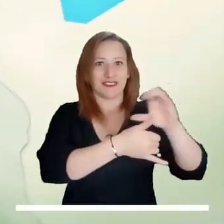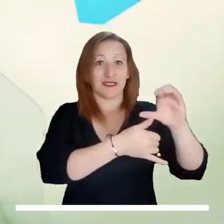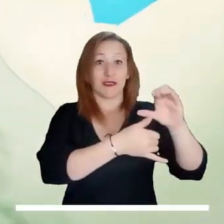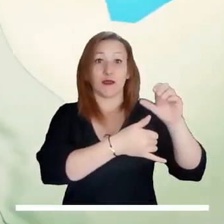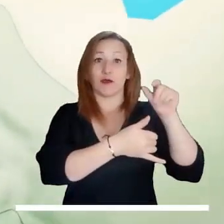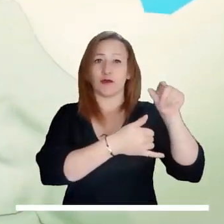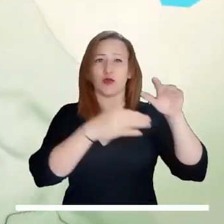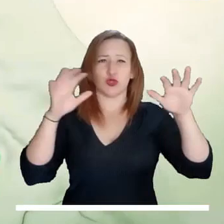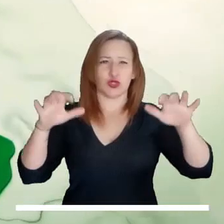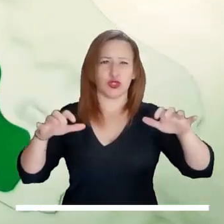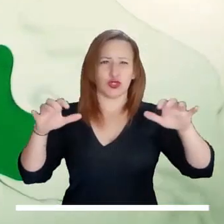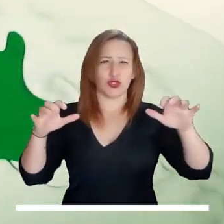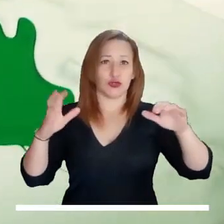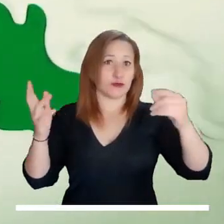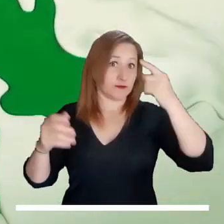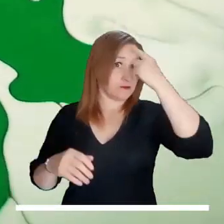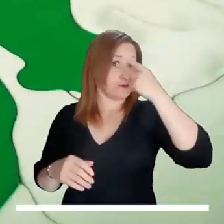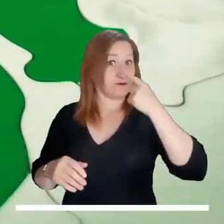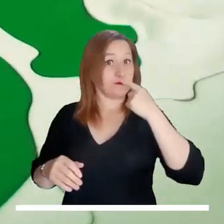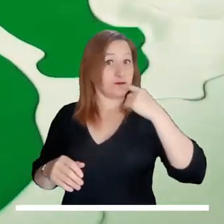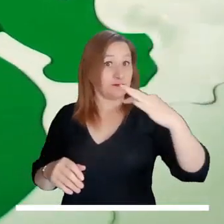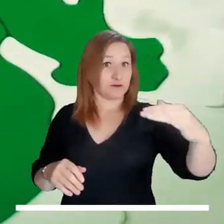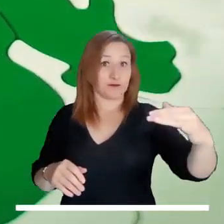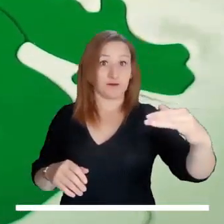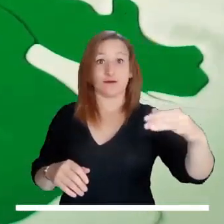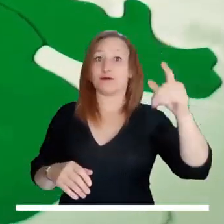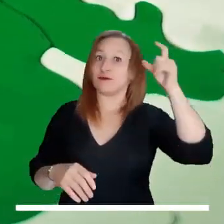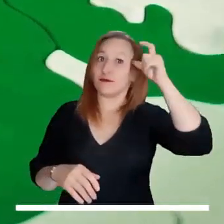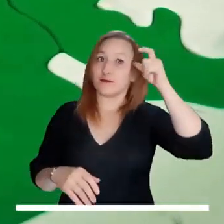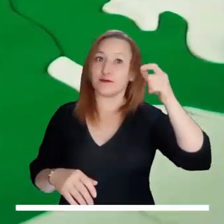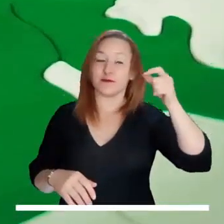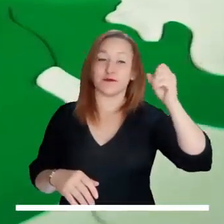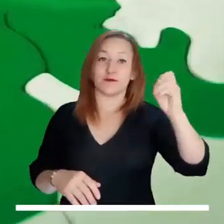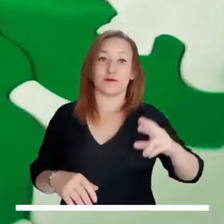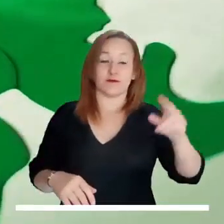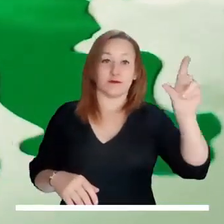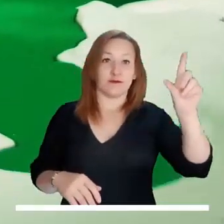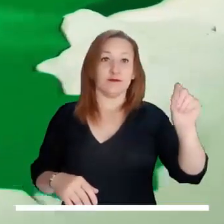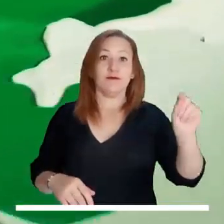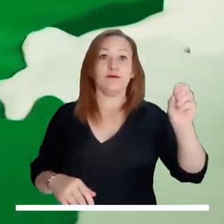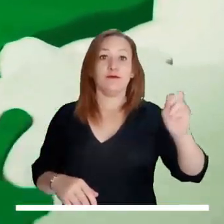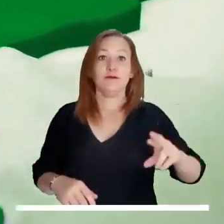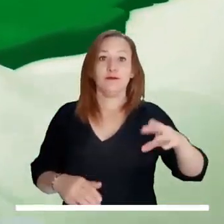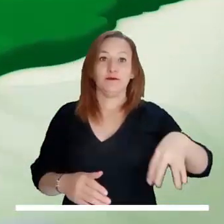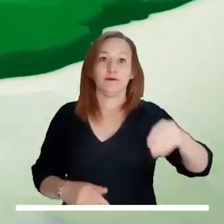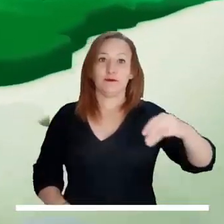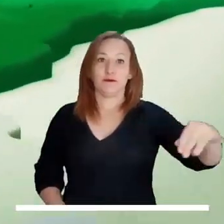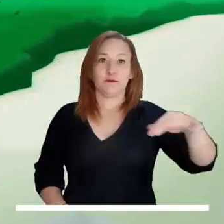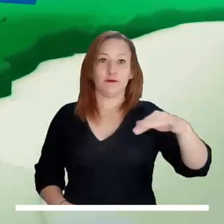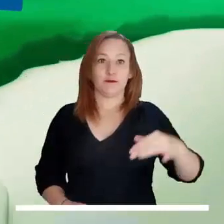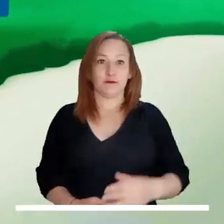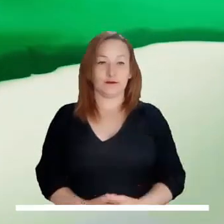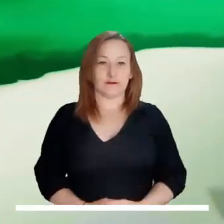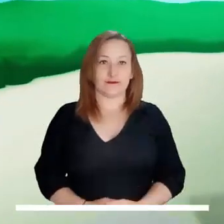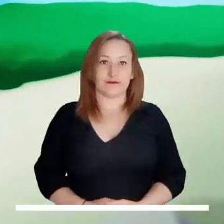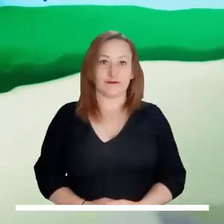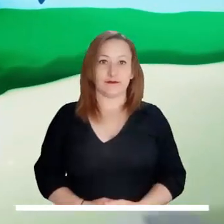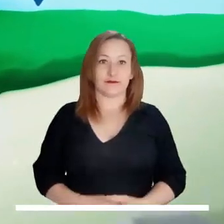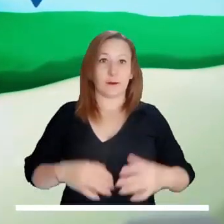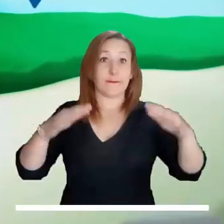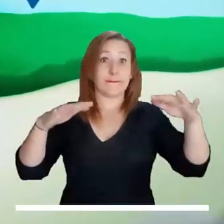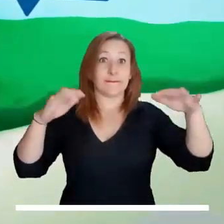Empecemos por el Caribe, donde se estiman lluvias en la Sierra Nevada de Santa Marta, Córdoba, sur de Cesar y sur de Magdalena.